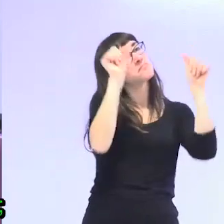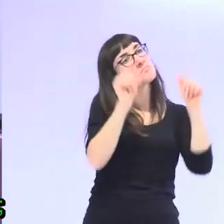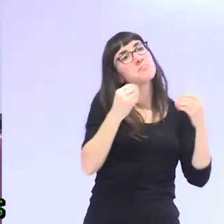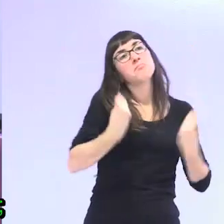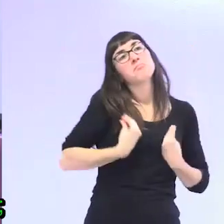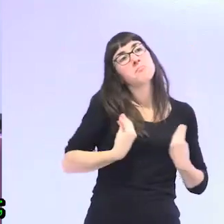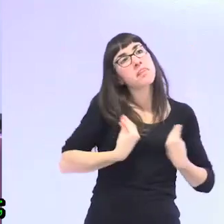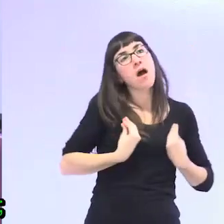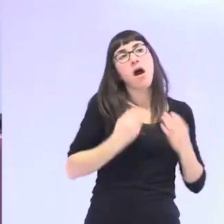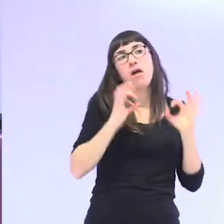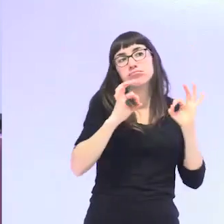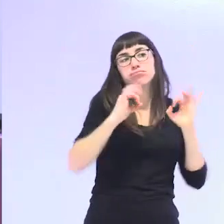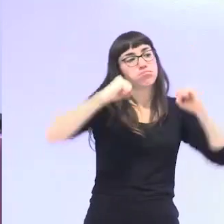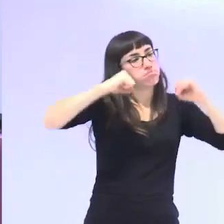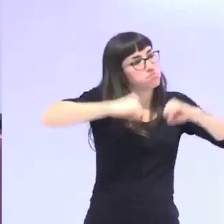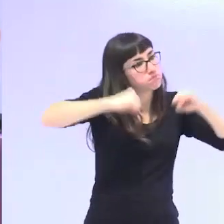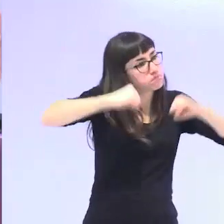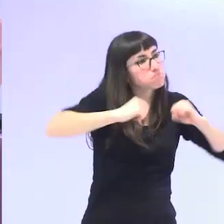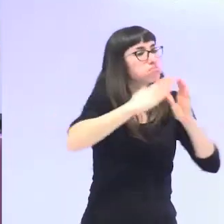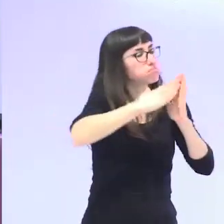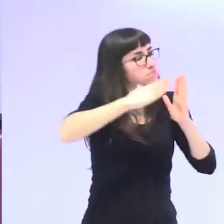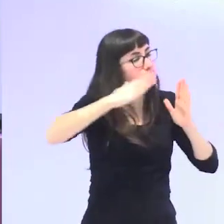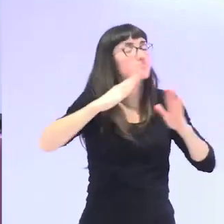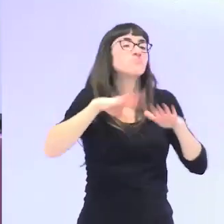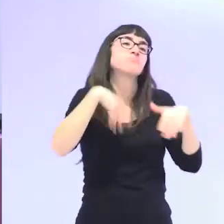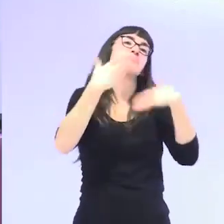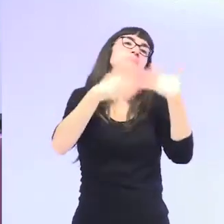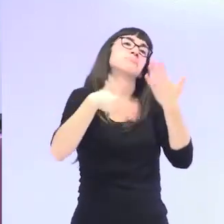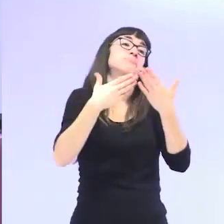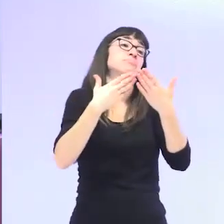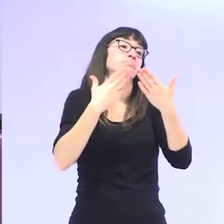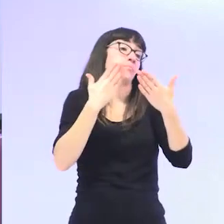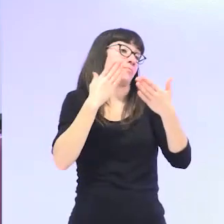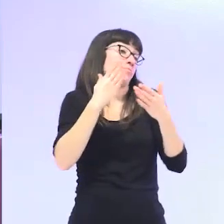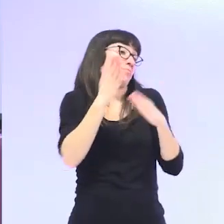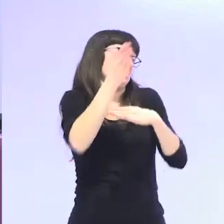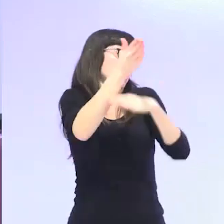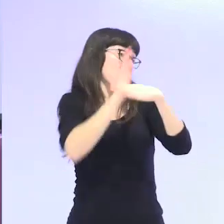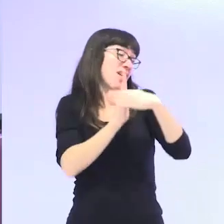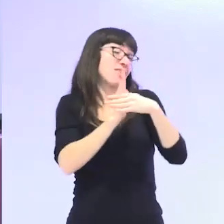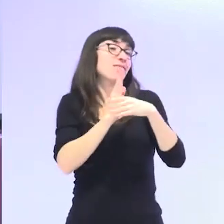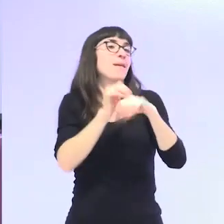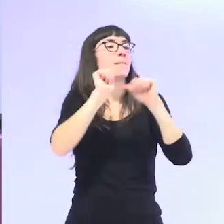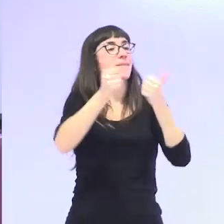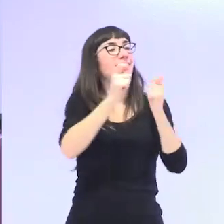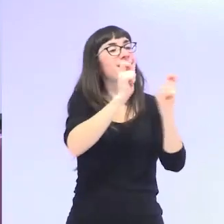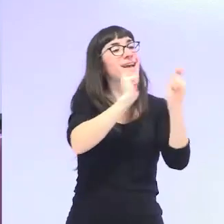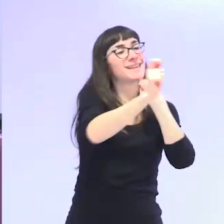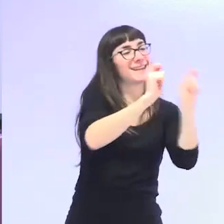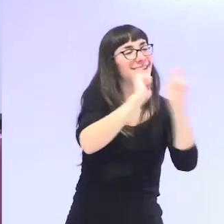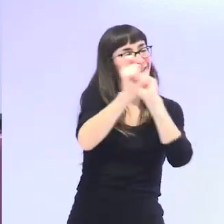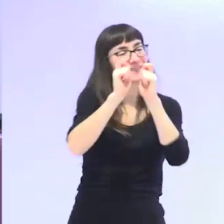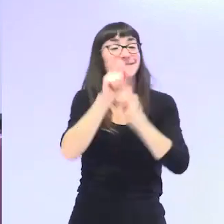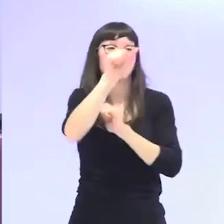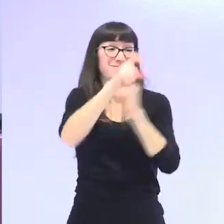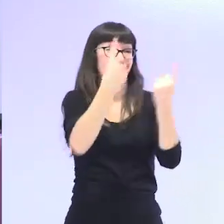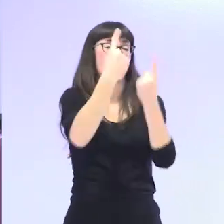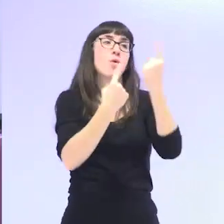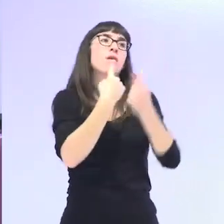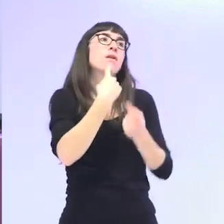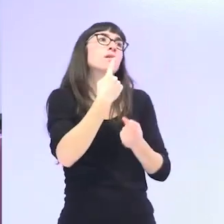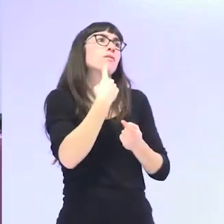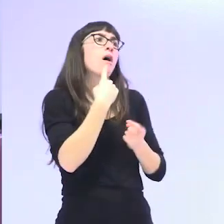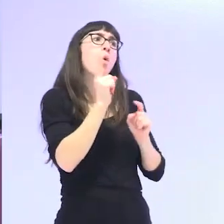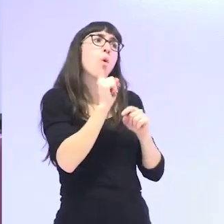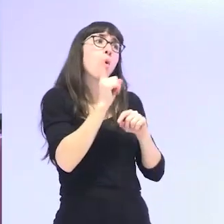vida que uno va avanzando y de repente a mitad del documental empiezan a entrevistar a personas que empiezan a hablar de que el envejecimiento puede ser